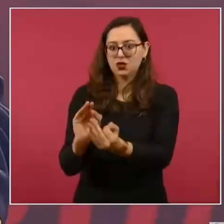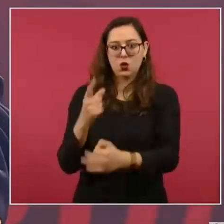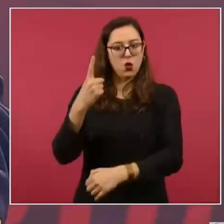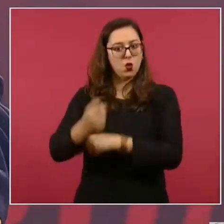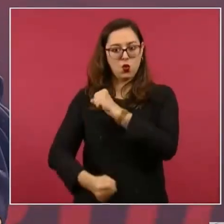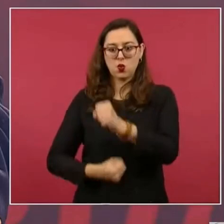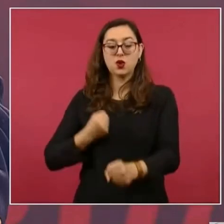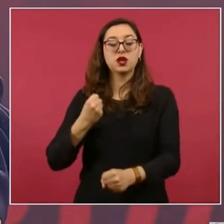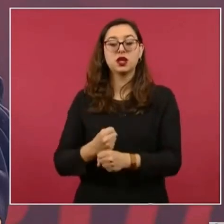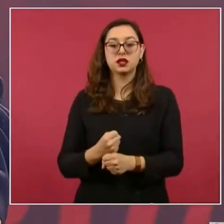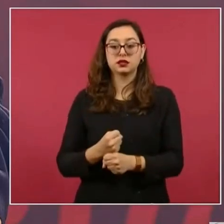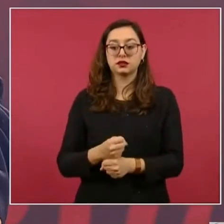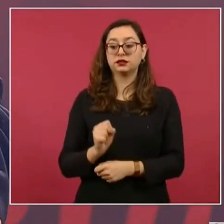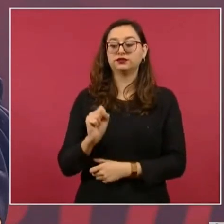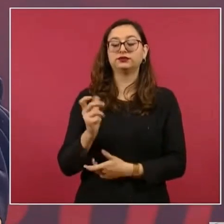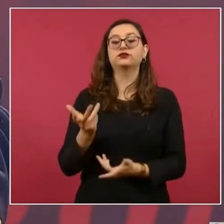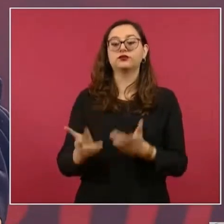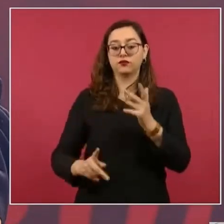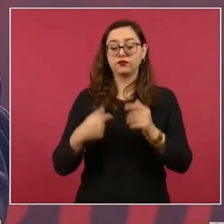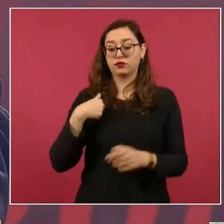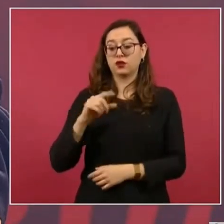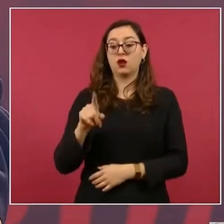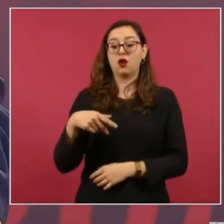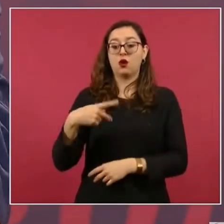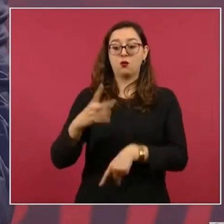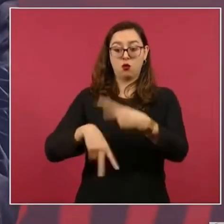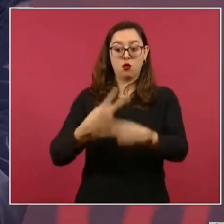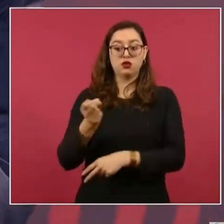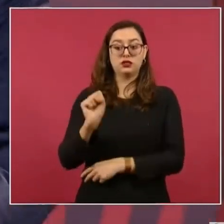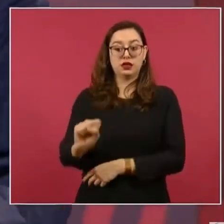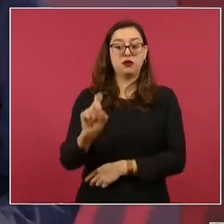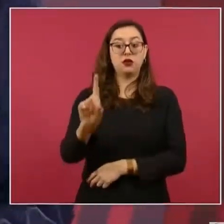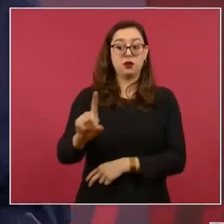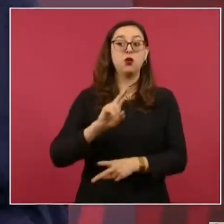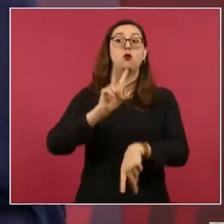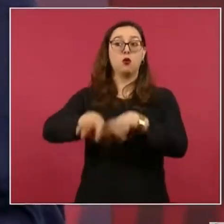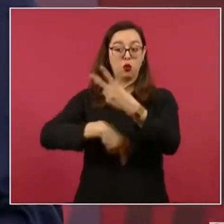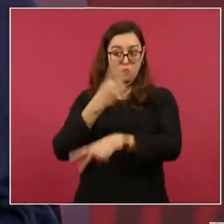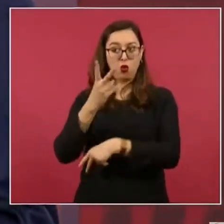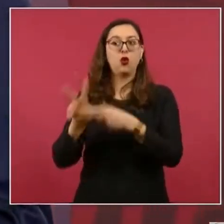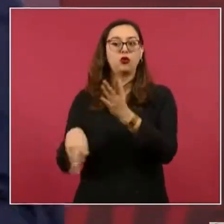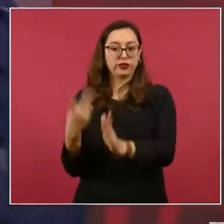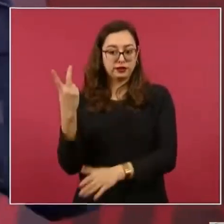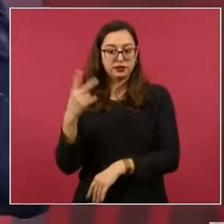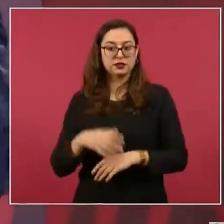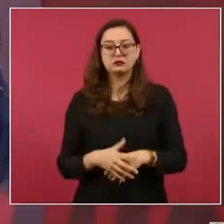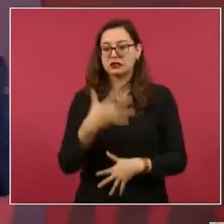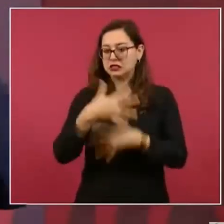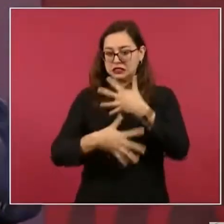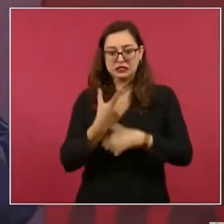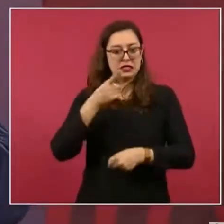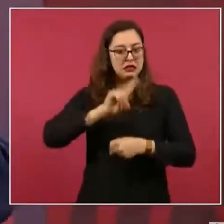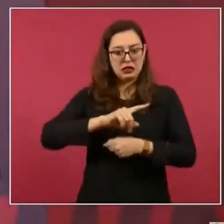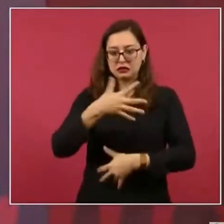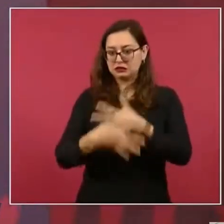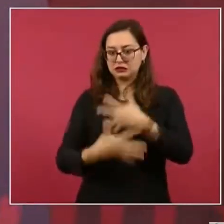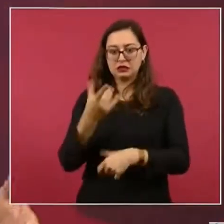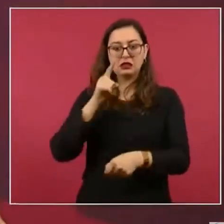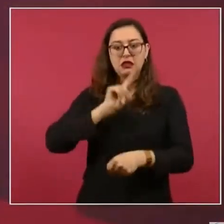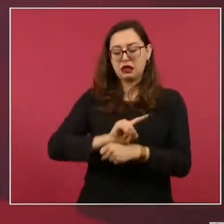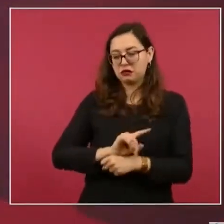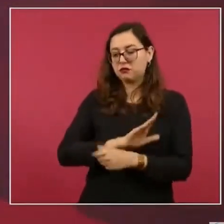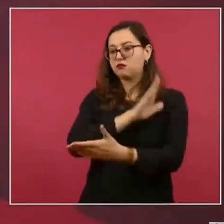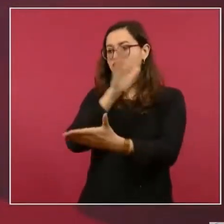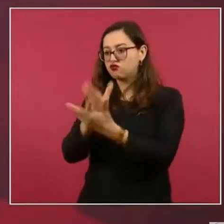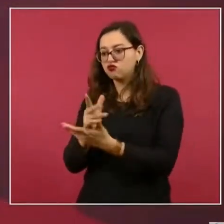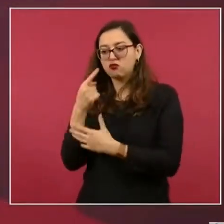voy este fin de semana de nuevo, voy cada 15 días, vamos avanzando.